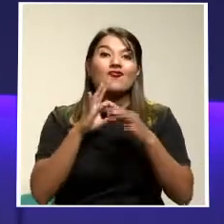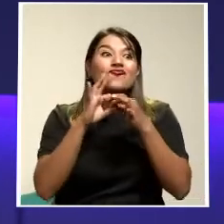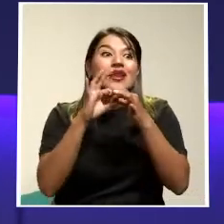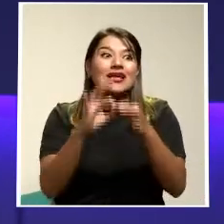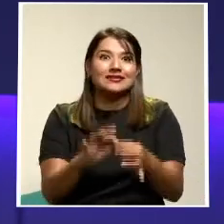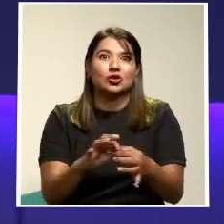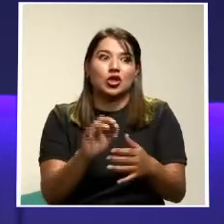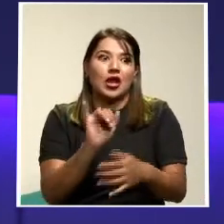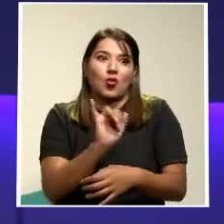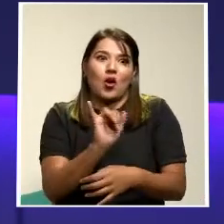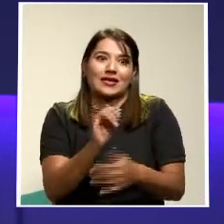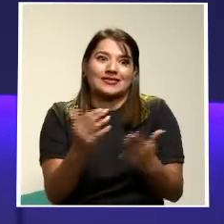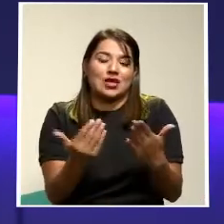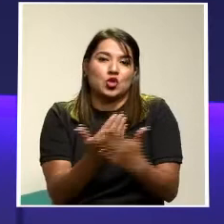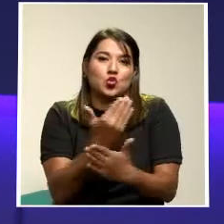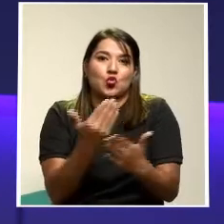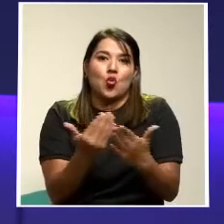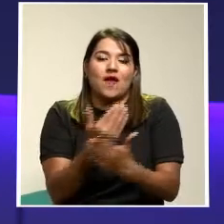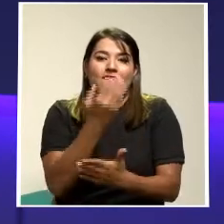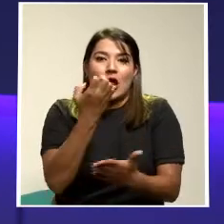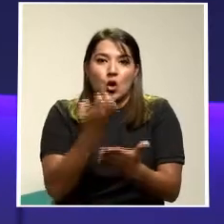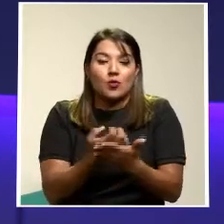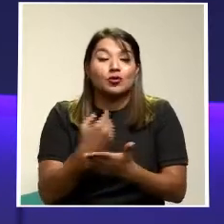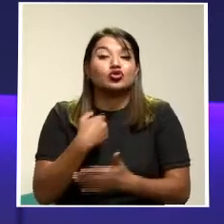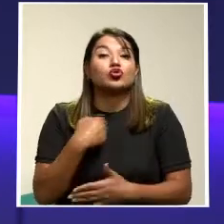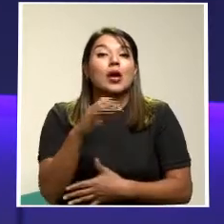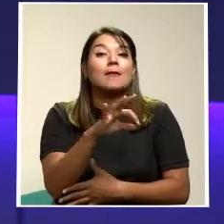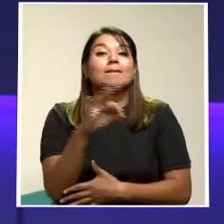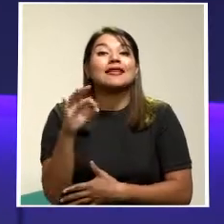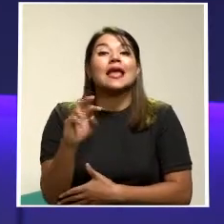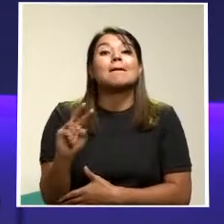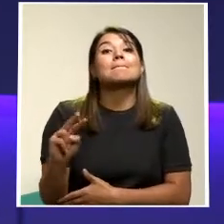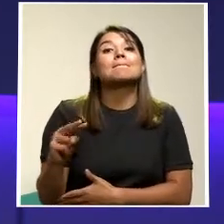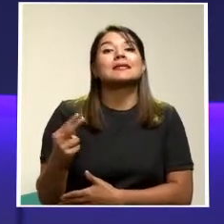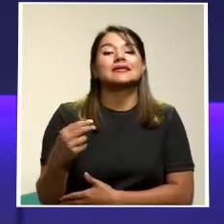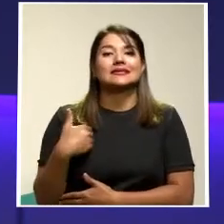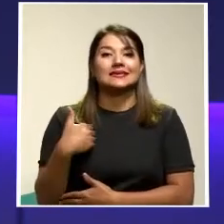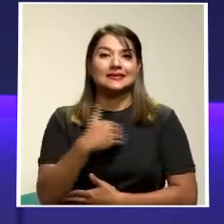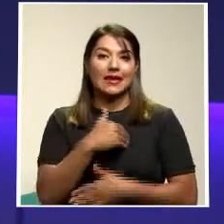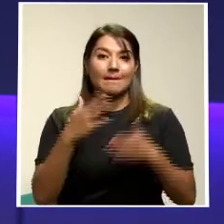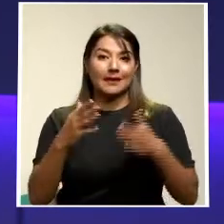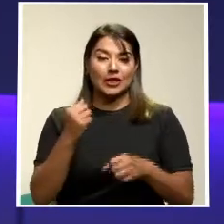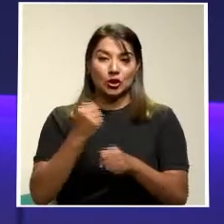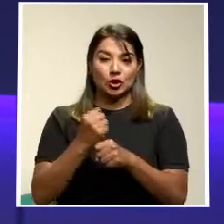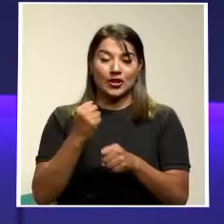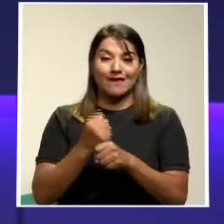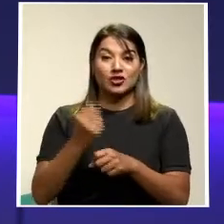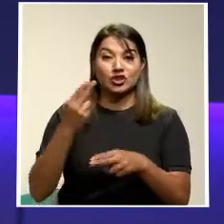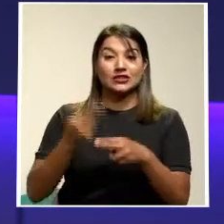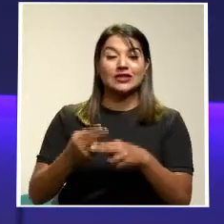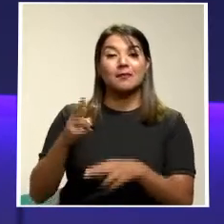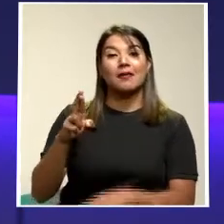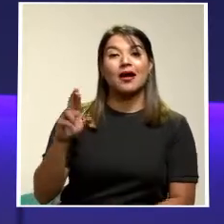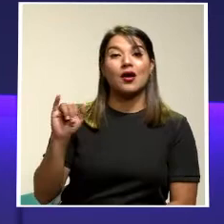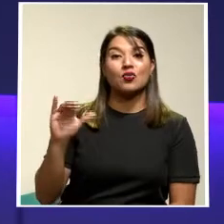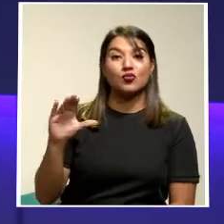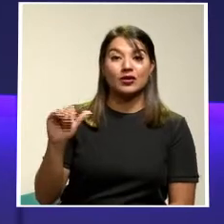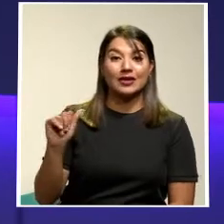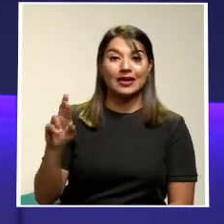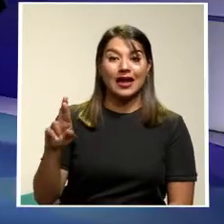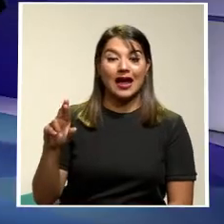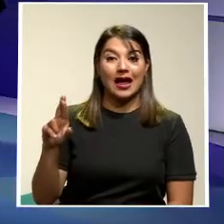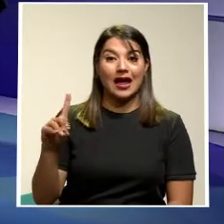este nuevo mundo laboral Invité al Viceministro del Trabajo, Ricardo Marín Buenas noches, don Ricardo Un gusto, don Ernesto